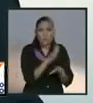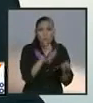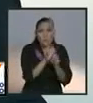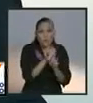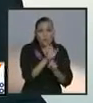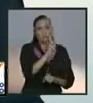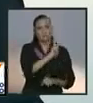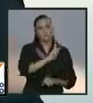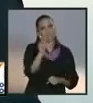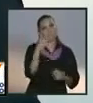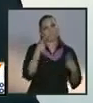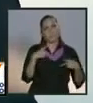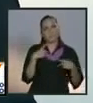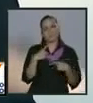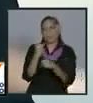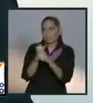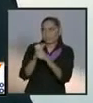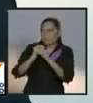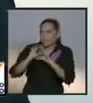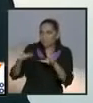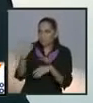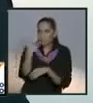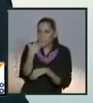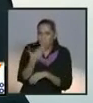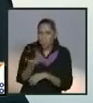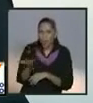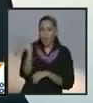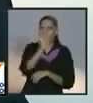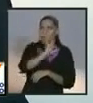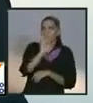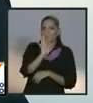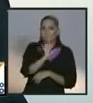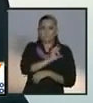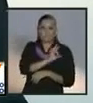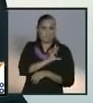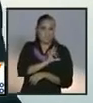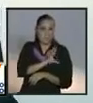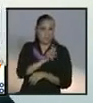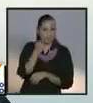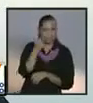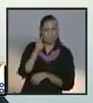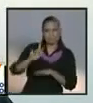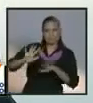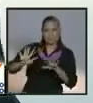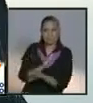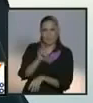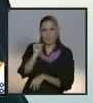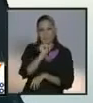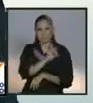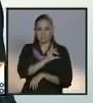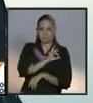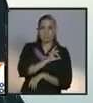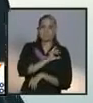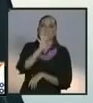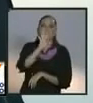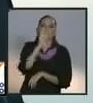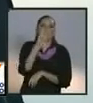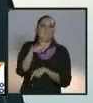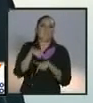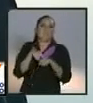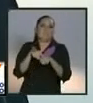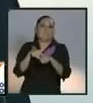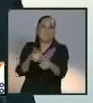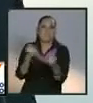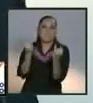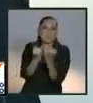miedo. El miedo al cambio. Y el miedo también inducidos. Inducidos, inducidos